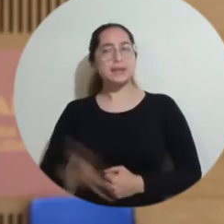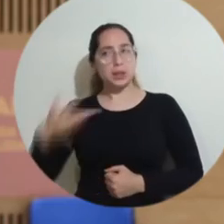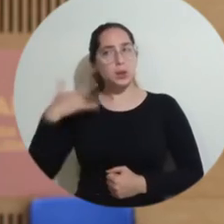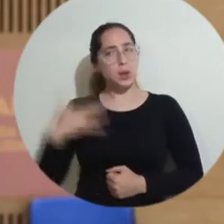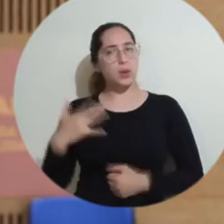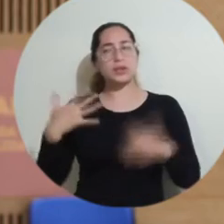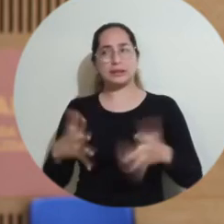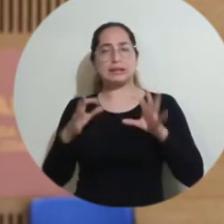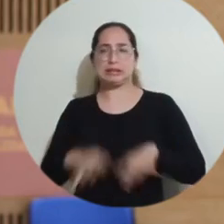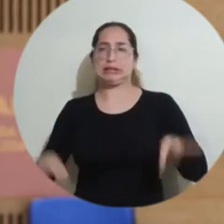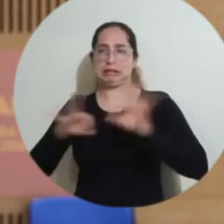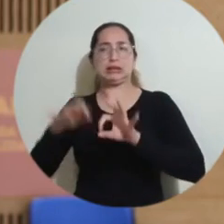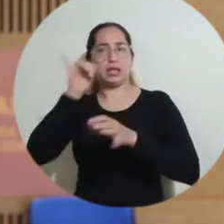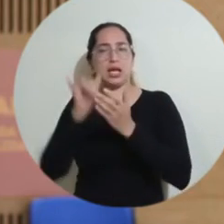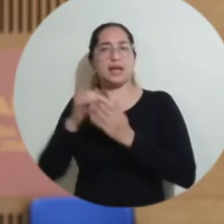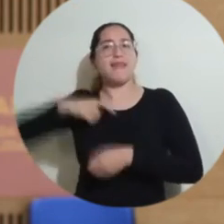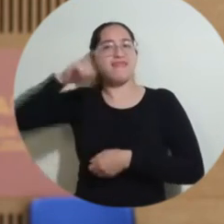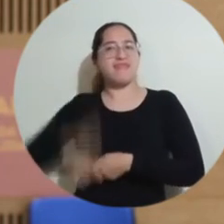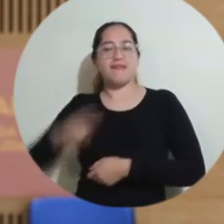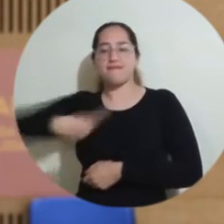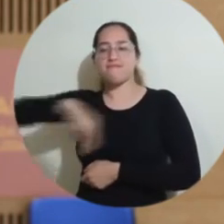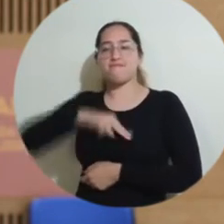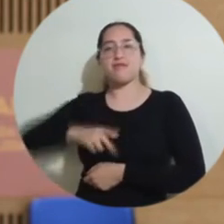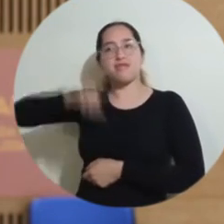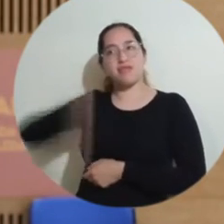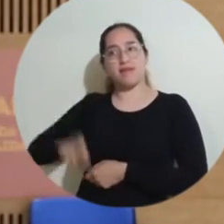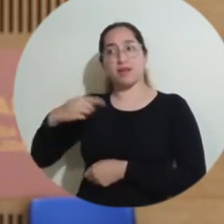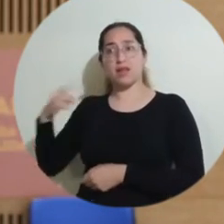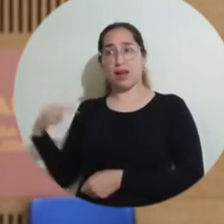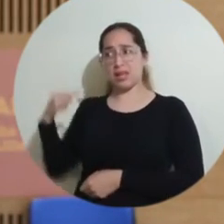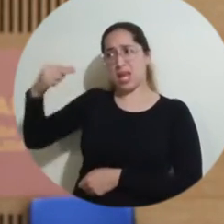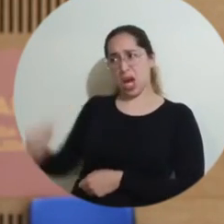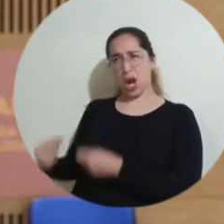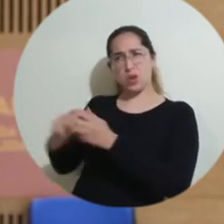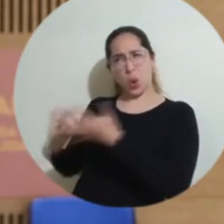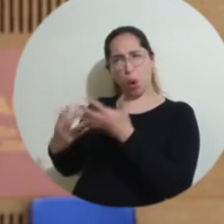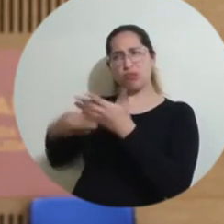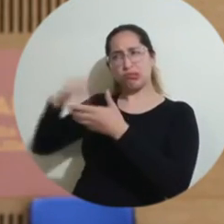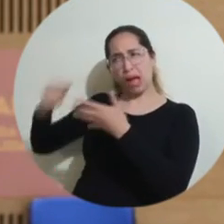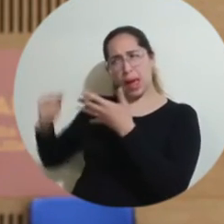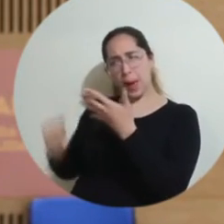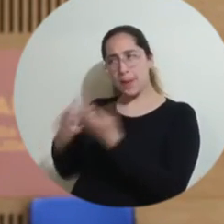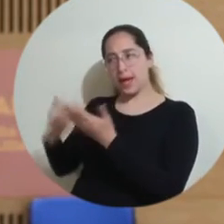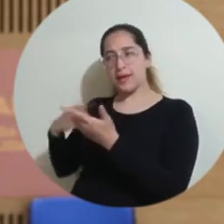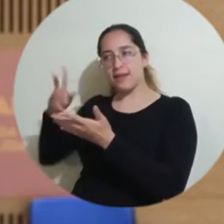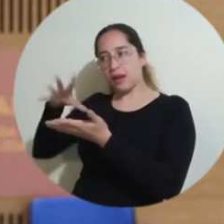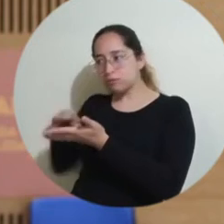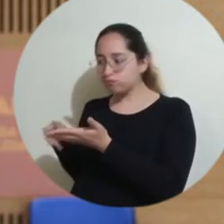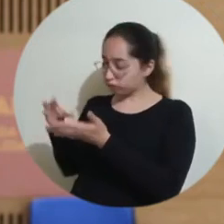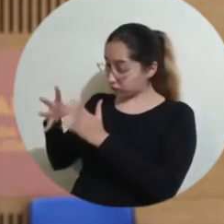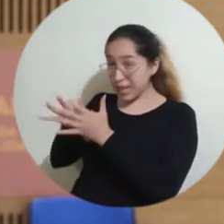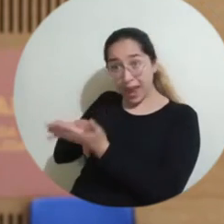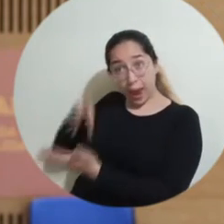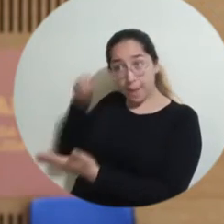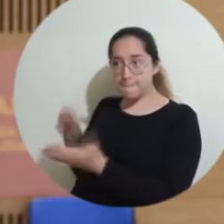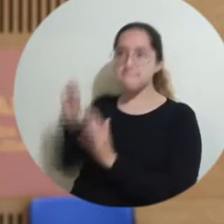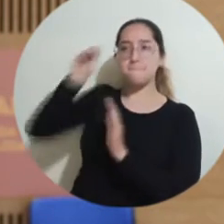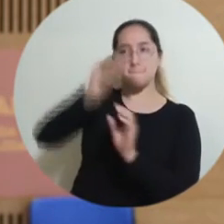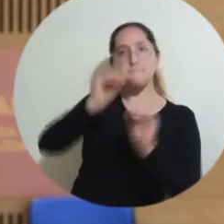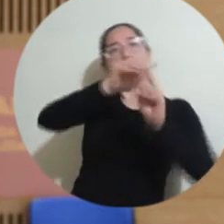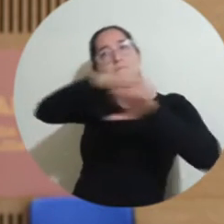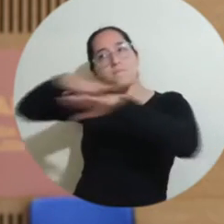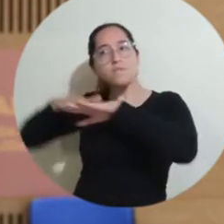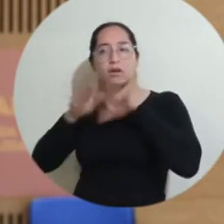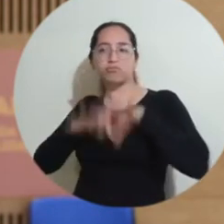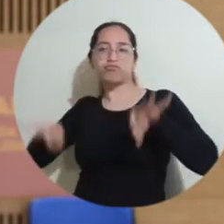Creo que hoy más que nunca tenemos la obligatoriedad de retomar esa fuerza de la historia y sobre todo recuperar la voz de las víctimas que durante